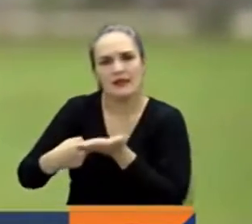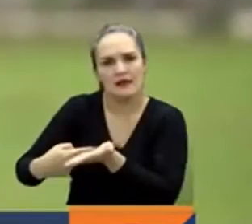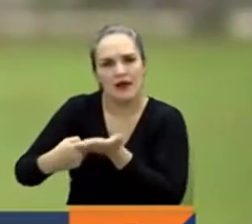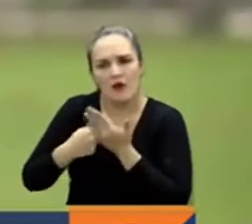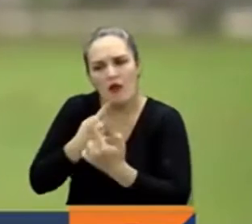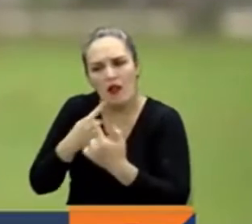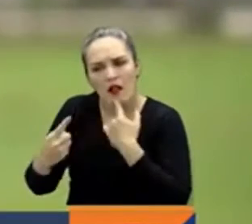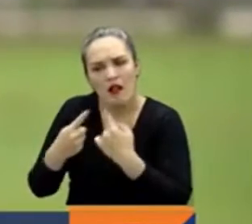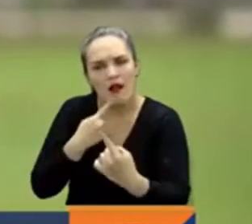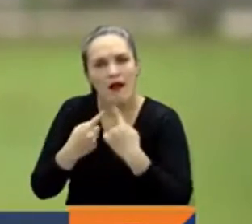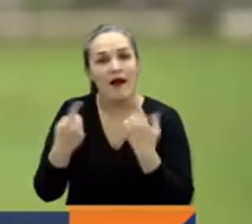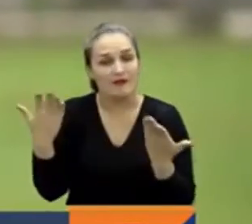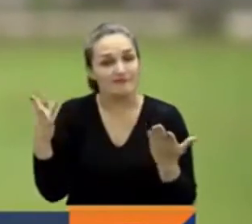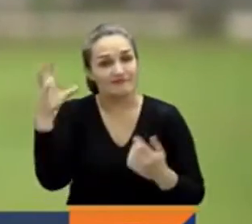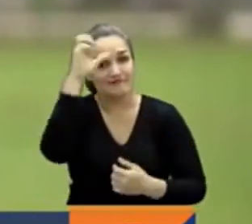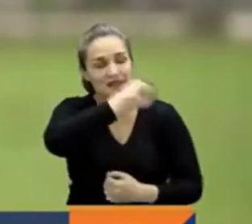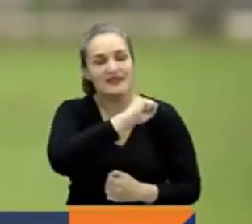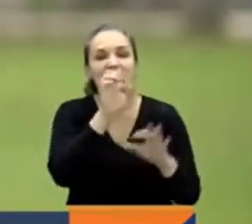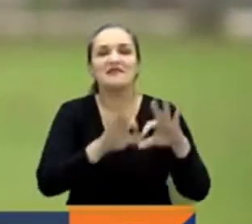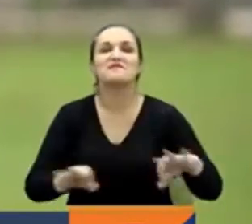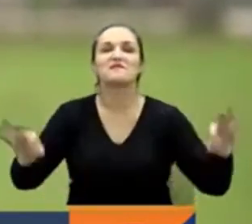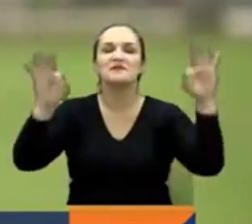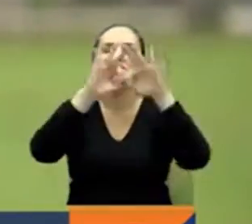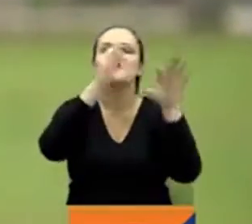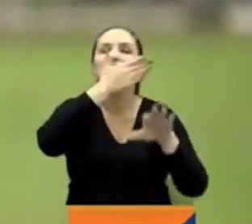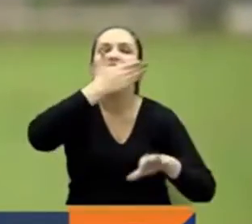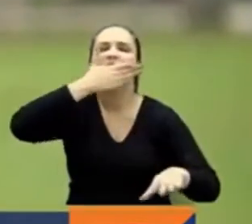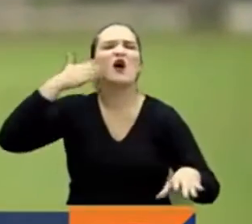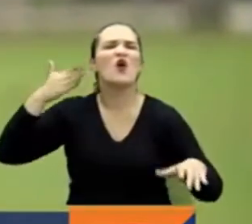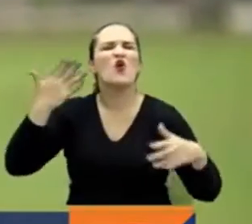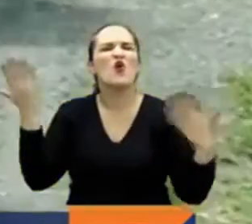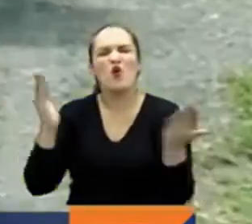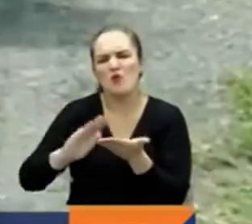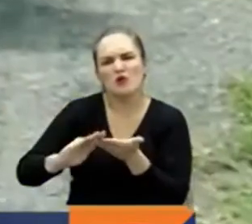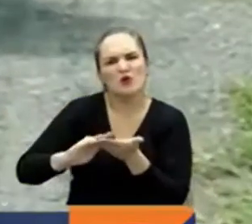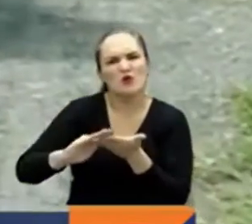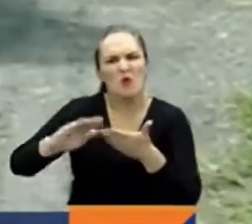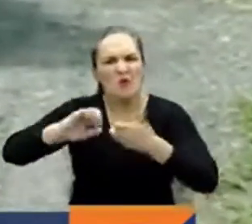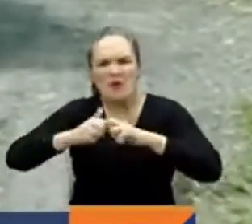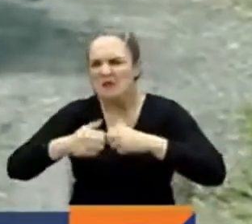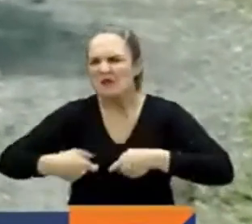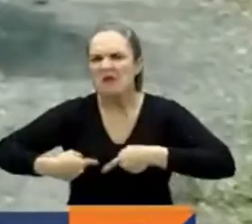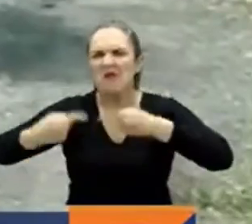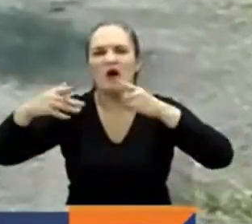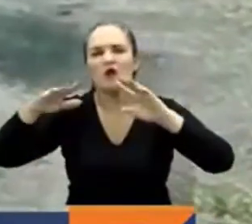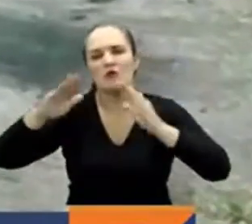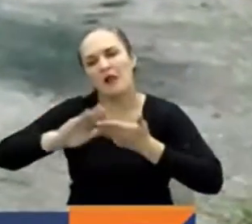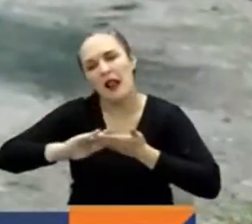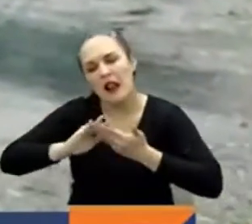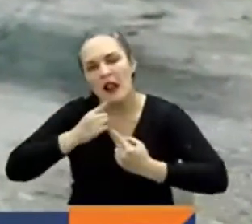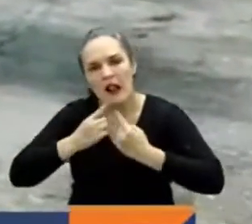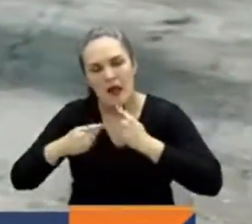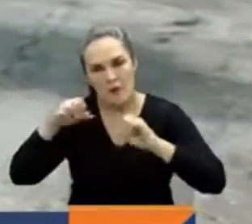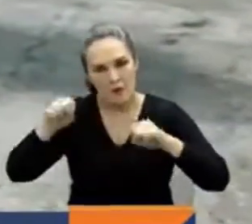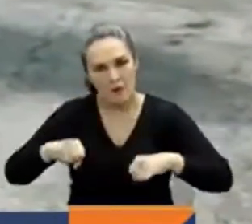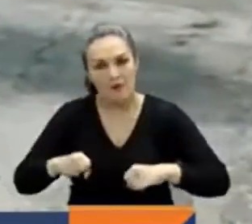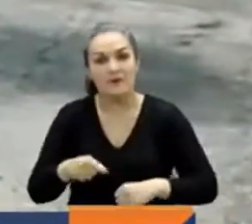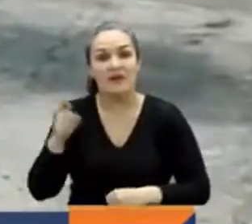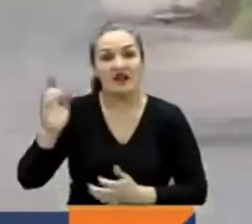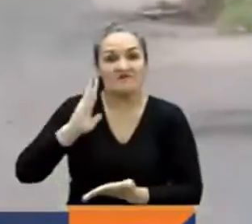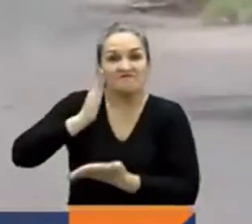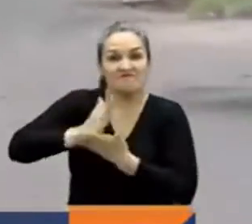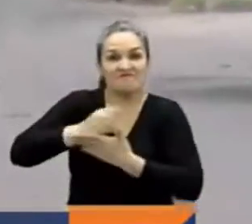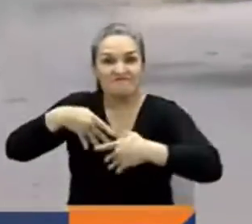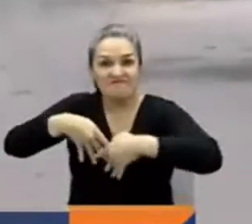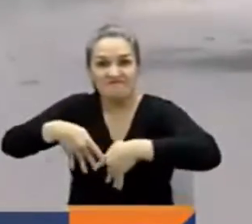que el diálogo es la mejor alternativa para resolver los conflictos. Los bloqueos en la vía llevaron a que la región del Urabá